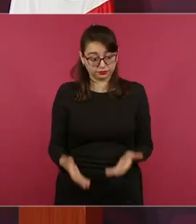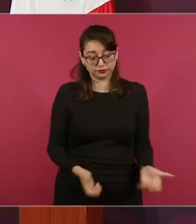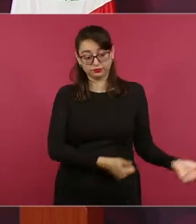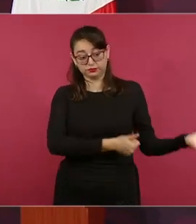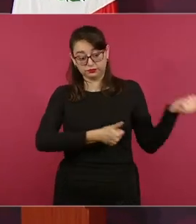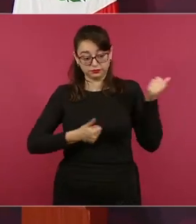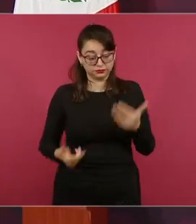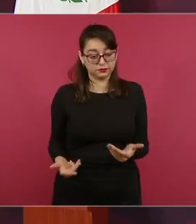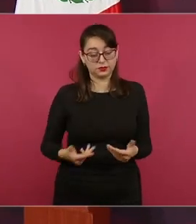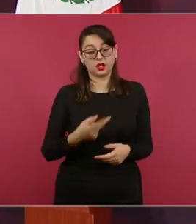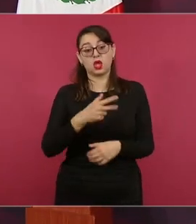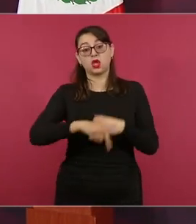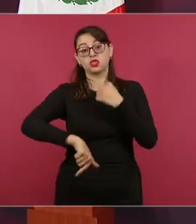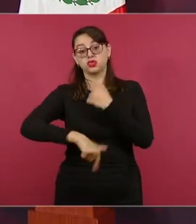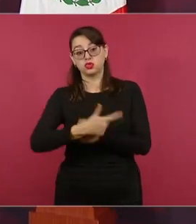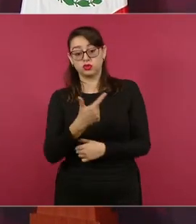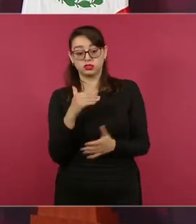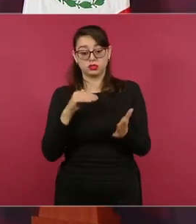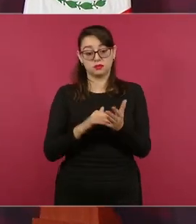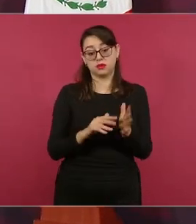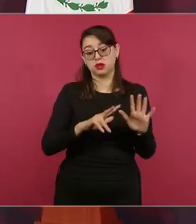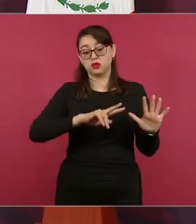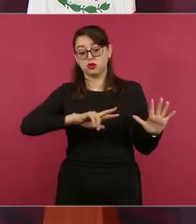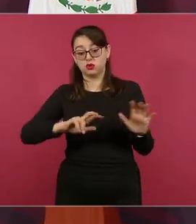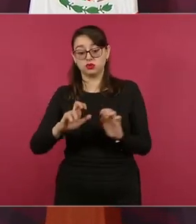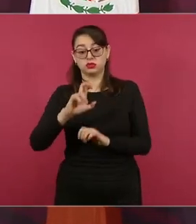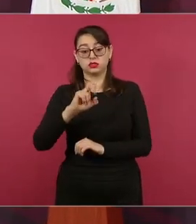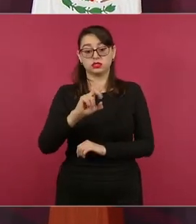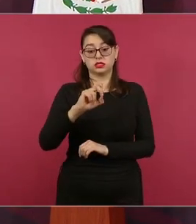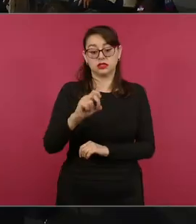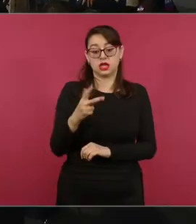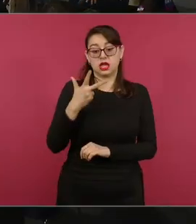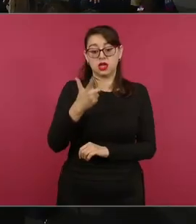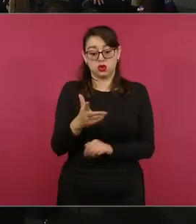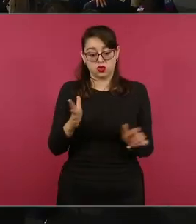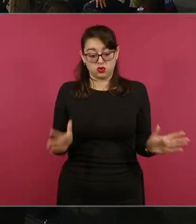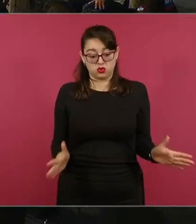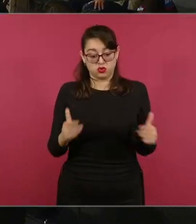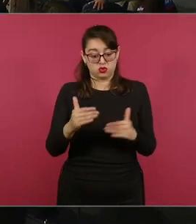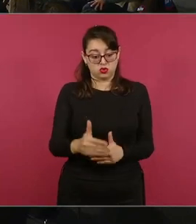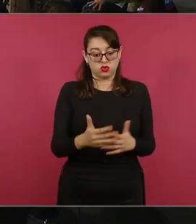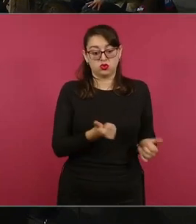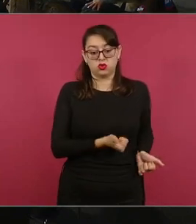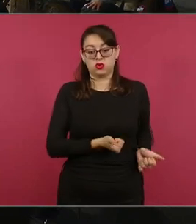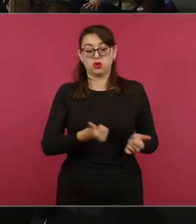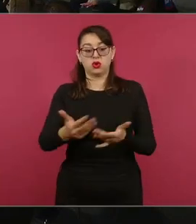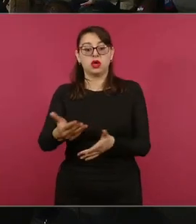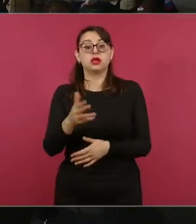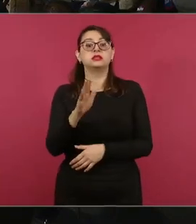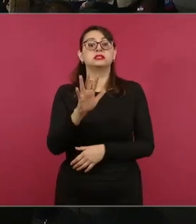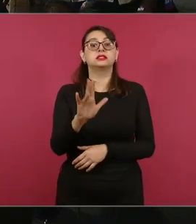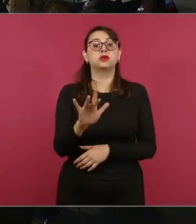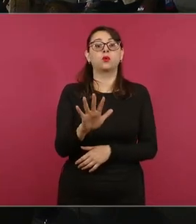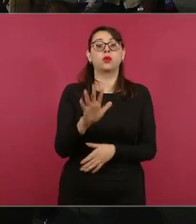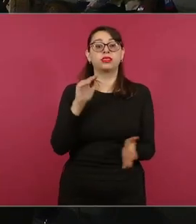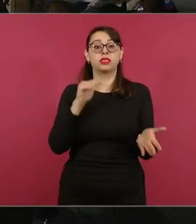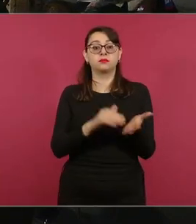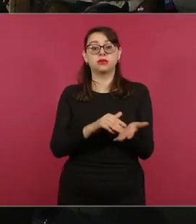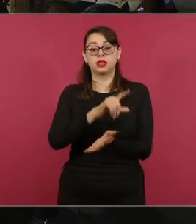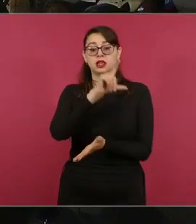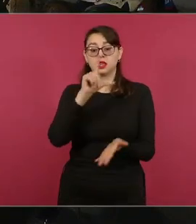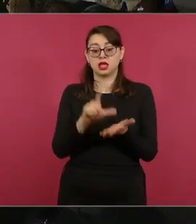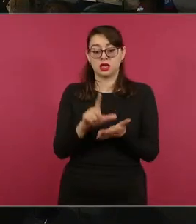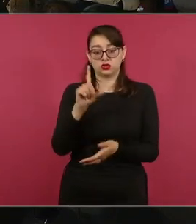despensas, doce mil ochocientos treinta y ocho despensas y cincuenta mil litros de agua, que estos se